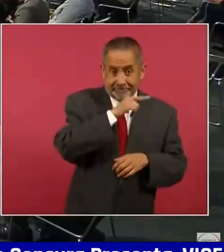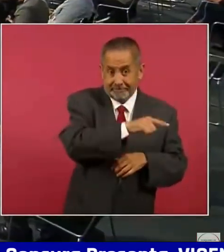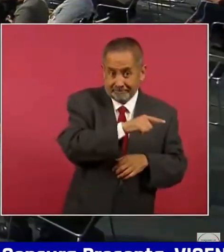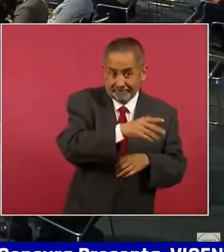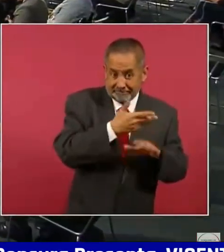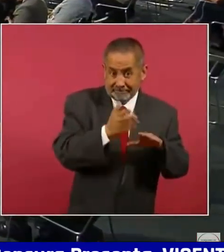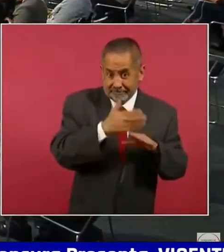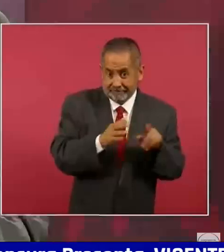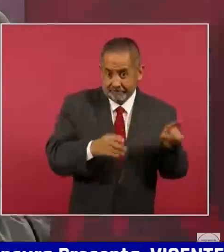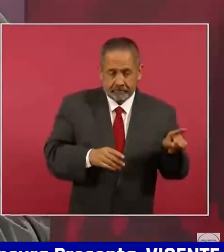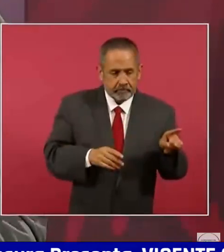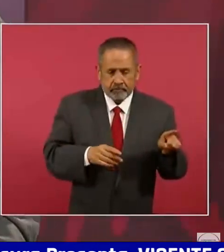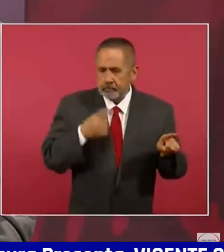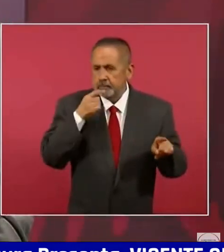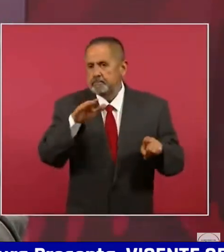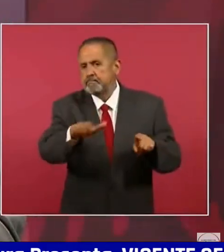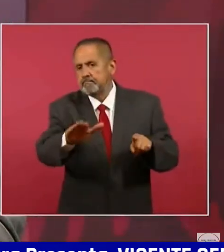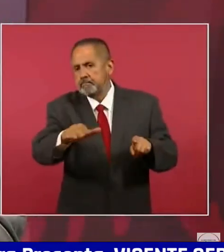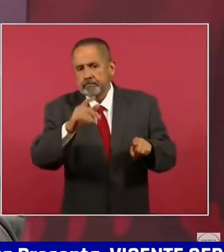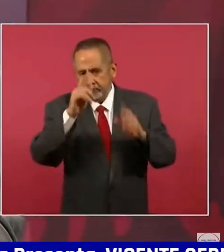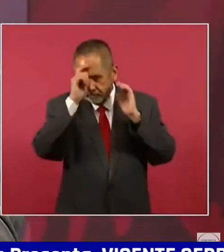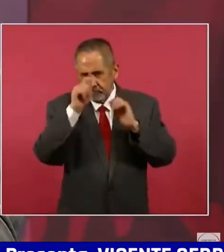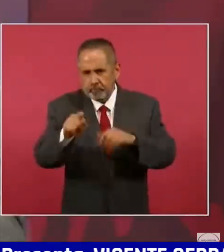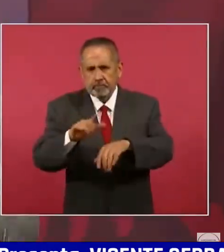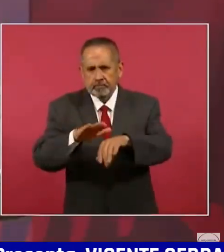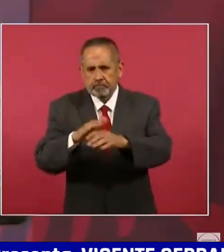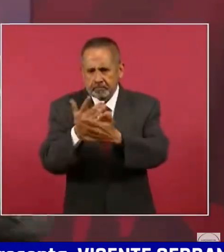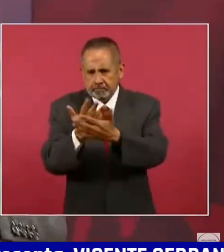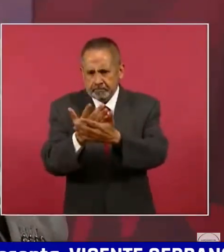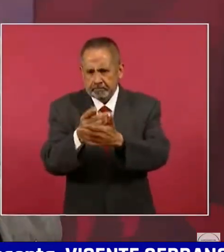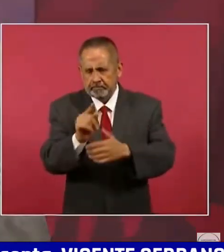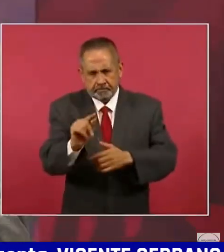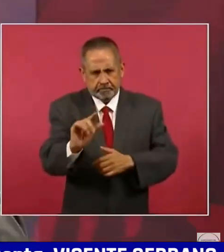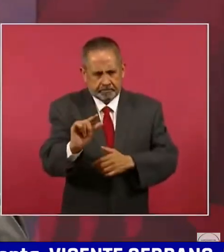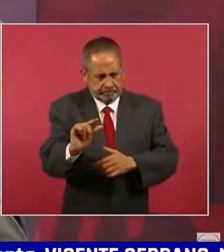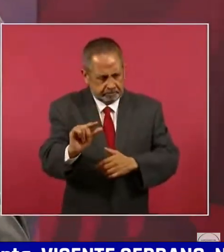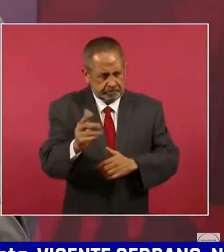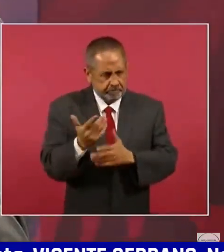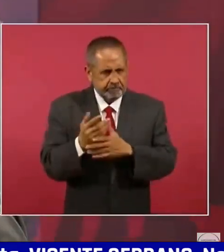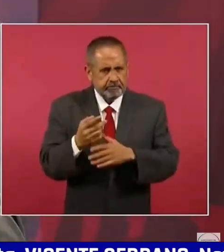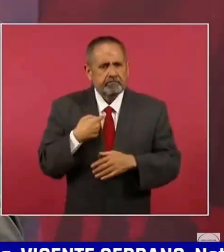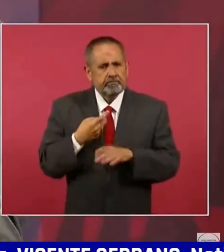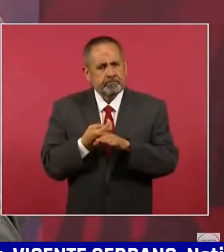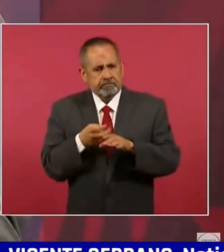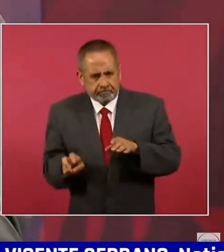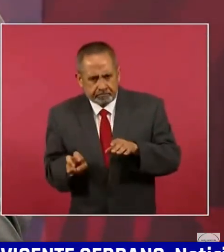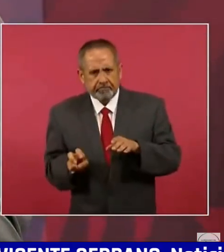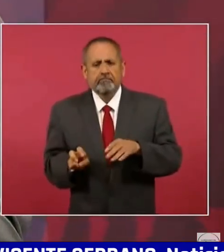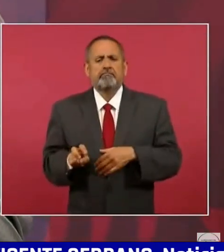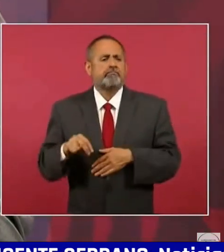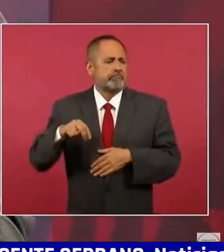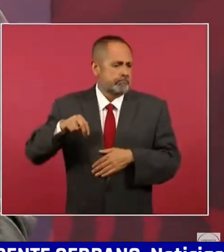Entonces, le digo, espérate, le dije, que iba manejando, espérate, espérate, me voy a bajar.